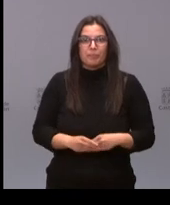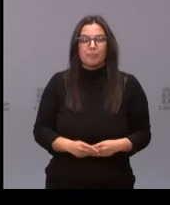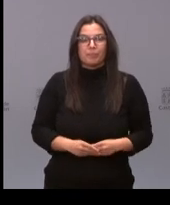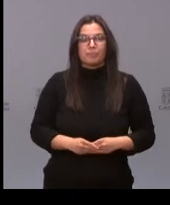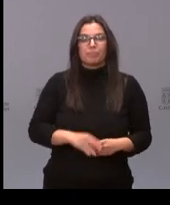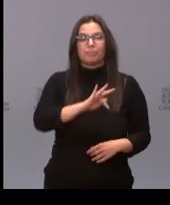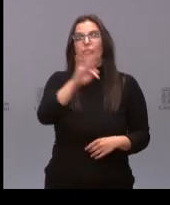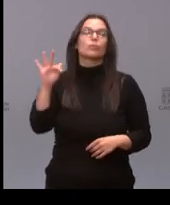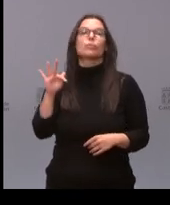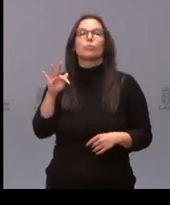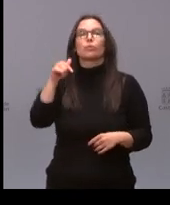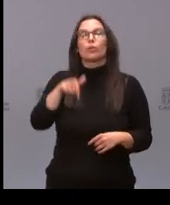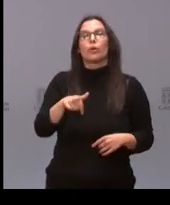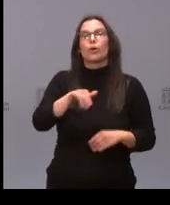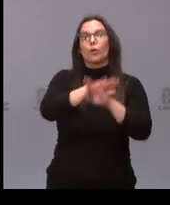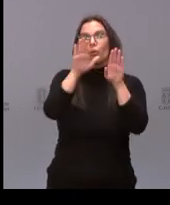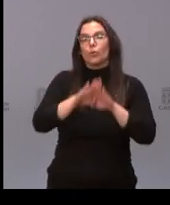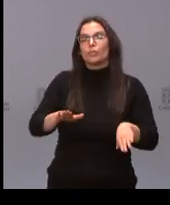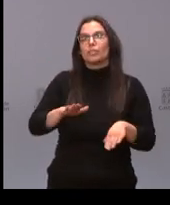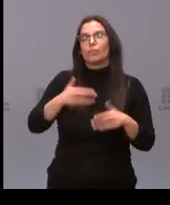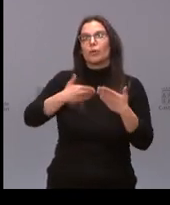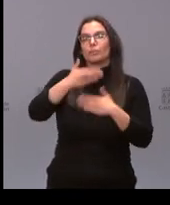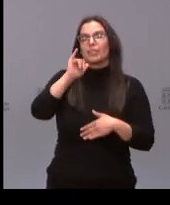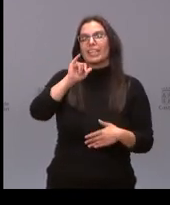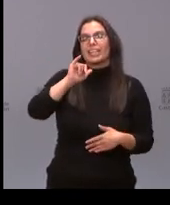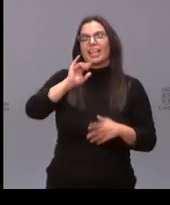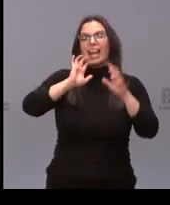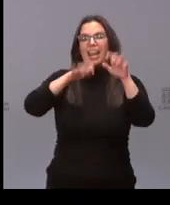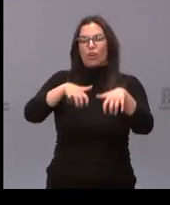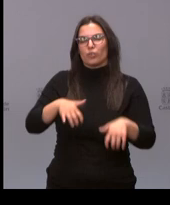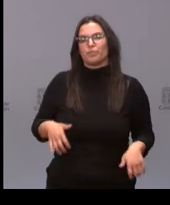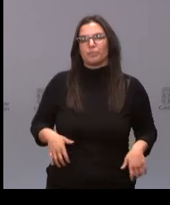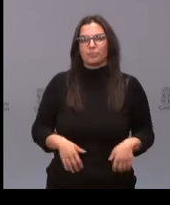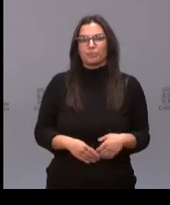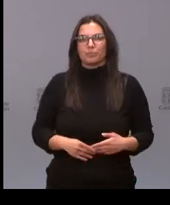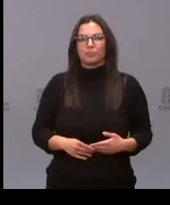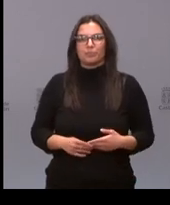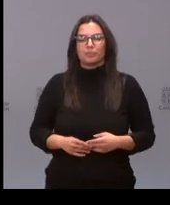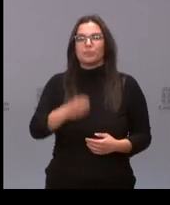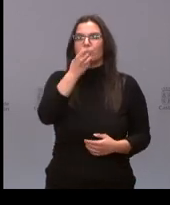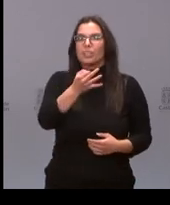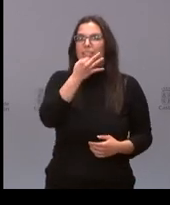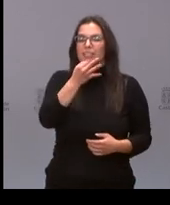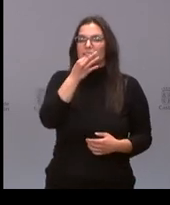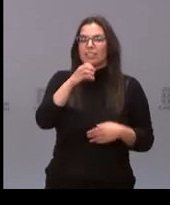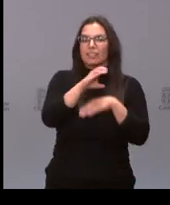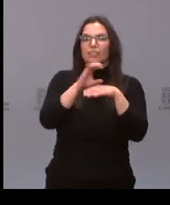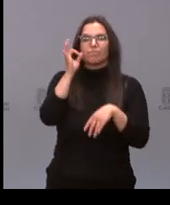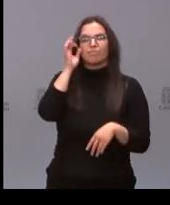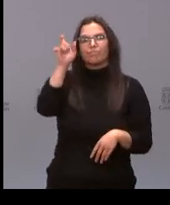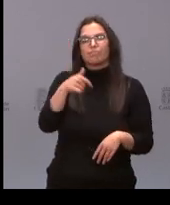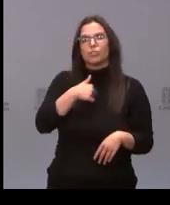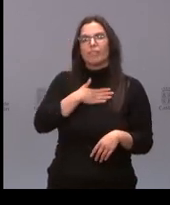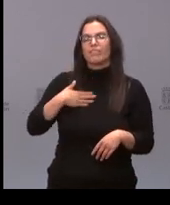turno de preguntas hoy en Ileón con Elizabeth Alba. Cuando quieras, Elizabeth. Buenas tardes, consejera. Yo le quería preguntar por los